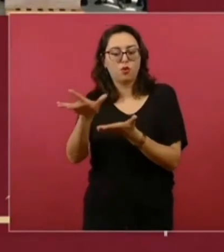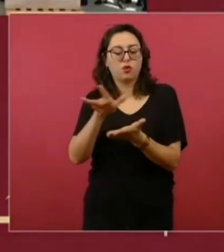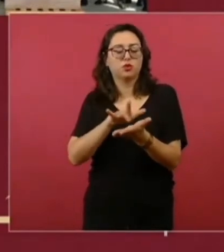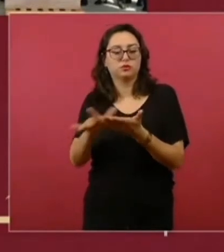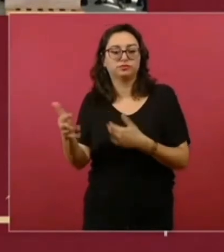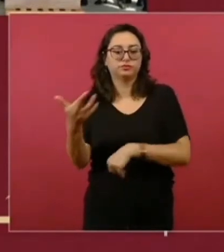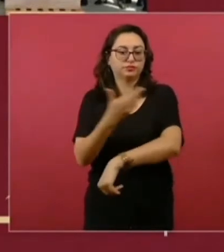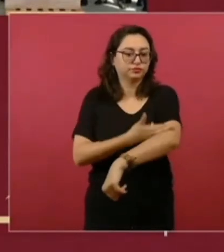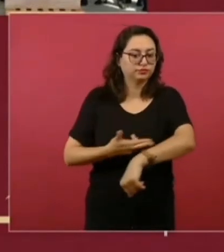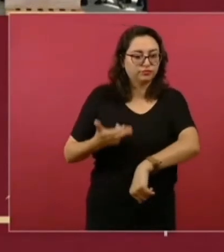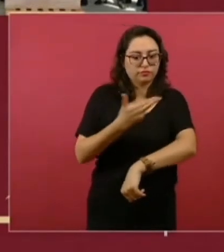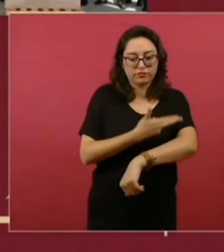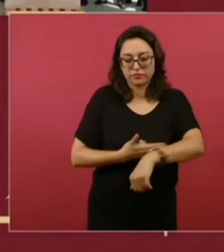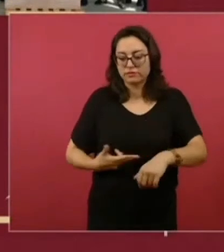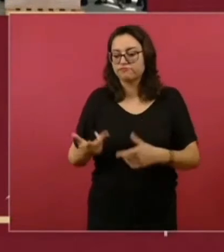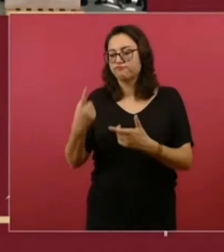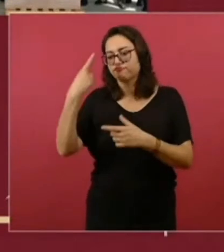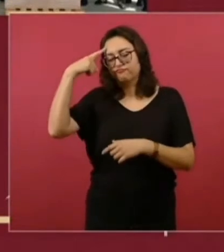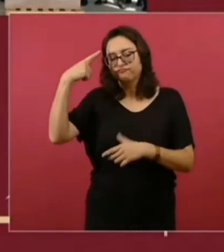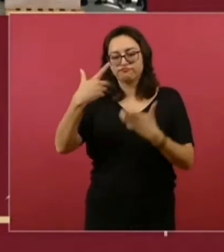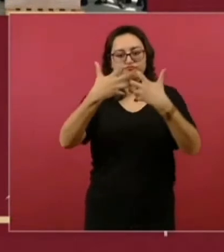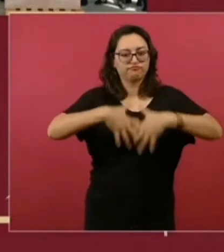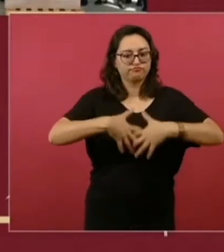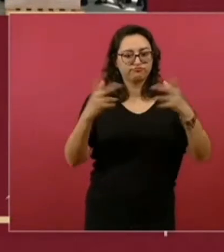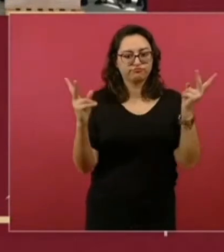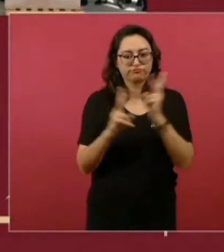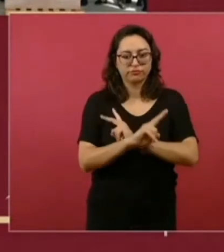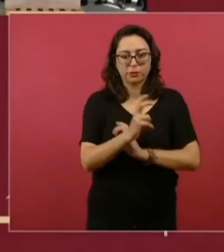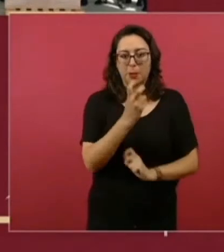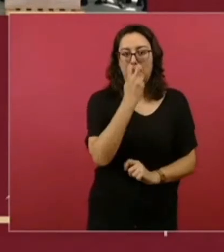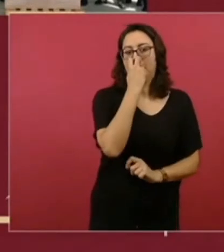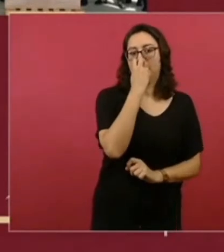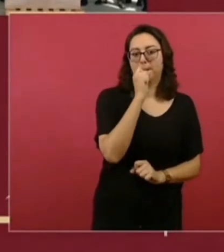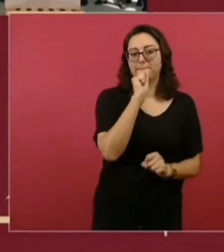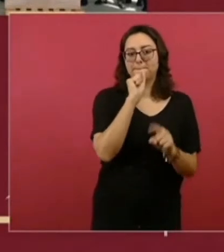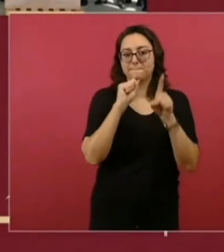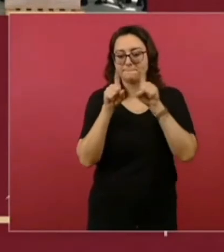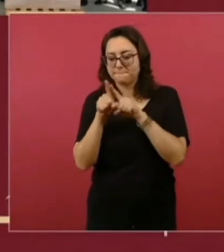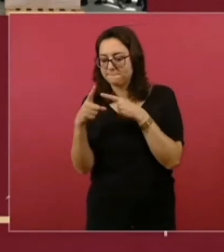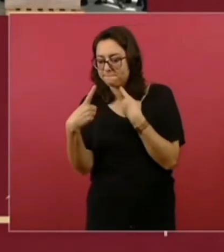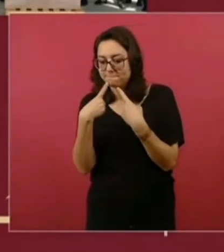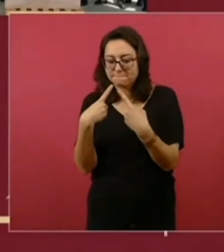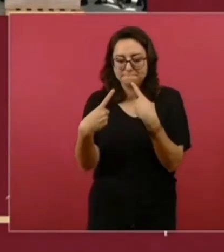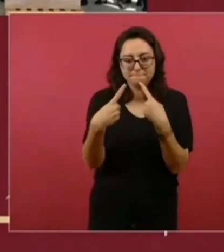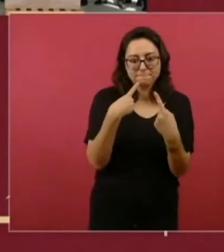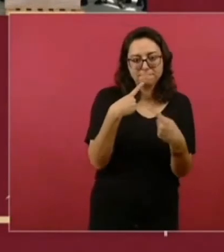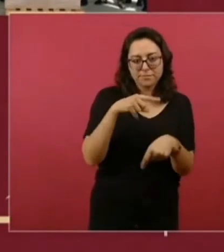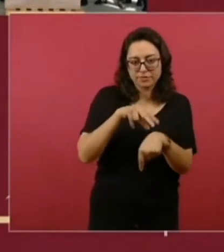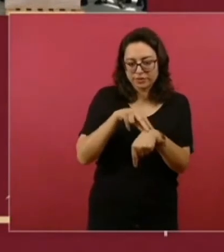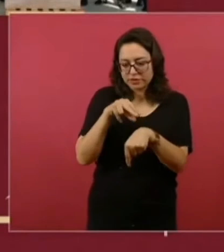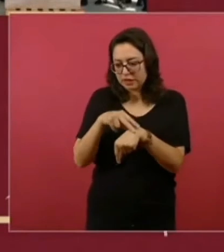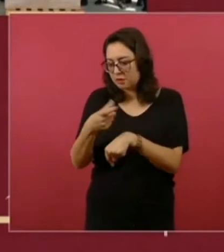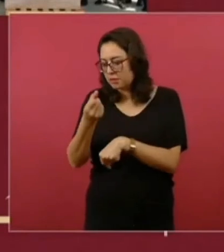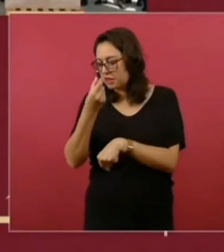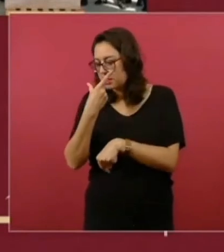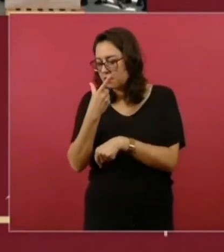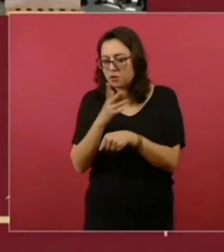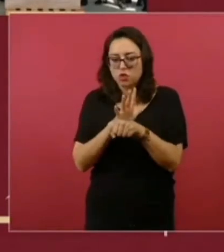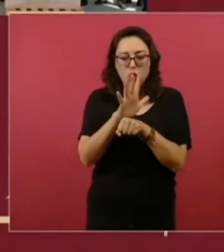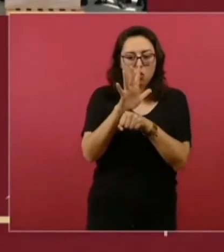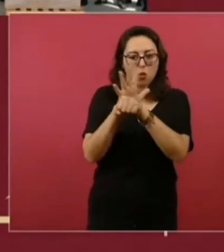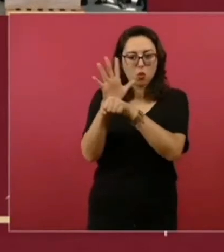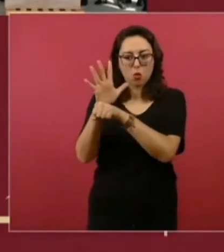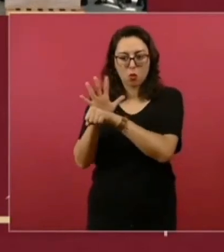coordinaciones entre países de investigadores para encontrar las mejores formas de diagnosticar y medicamentos y demás. Nosotros